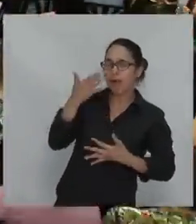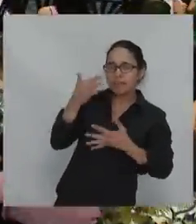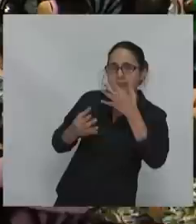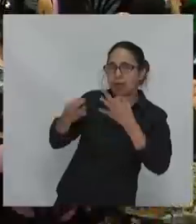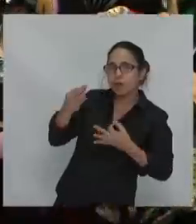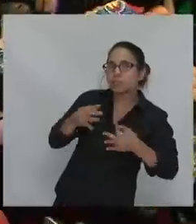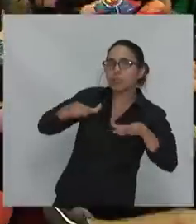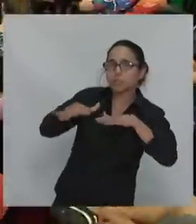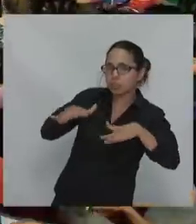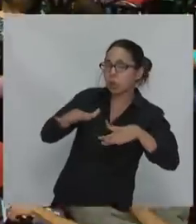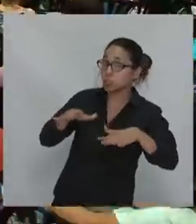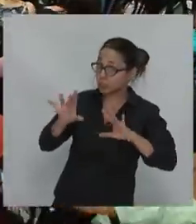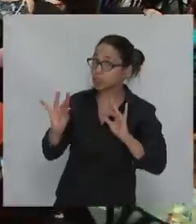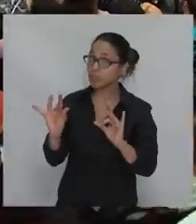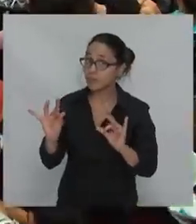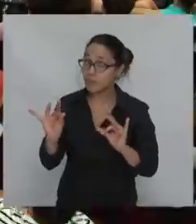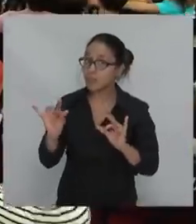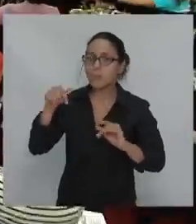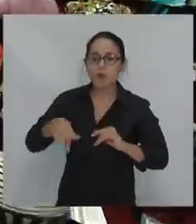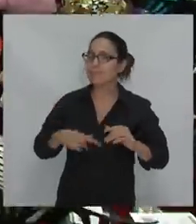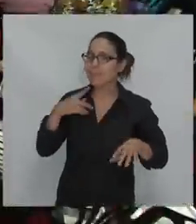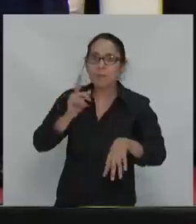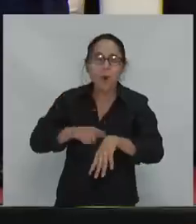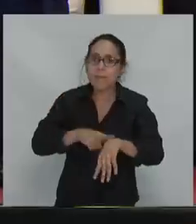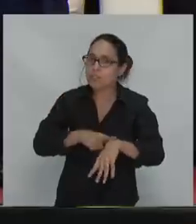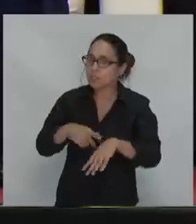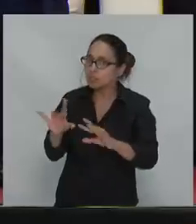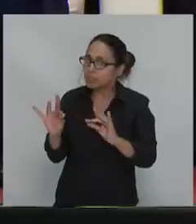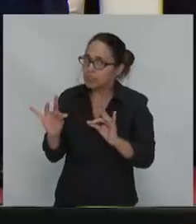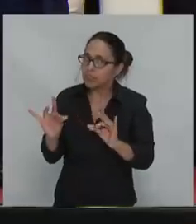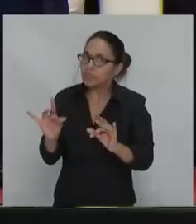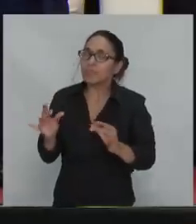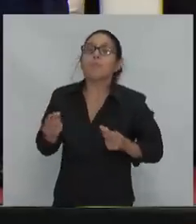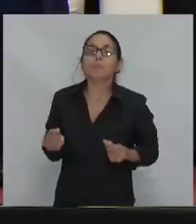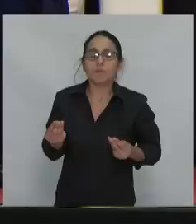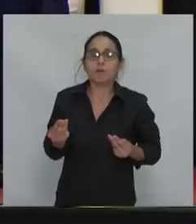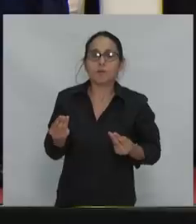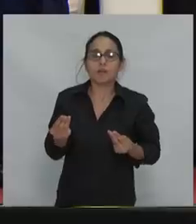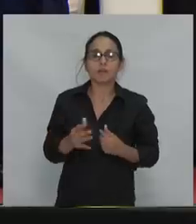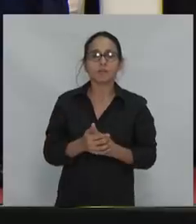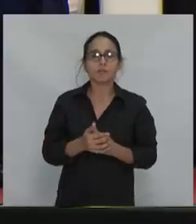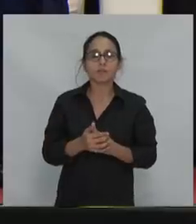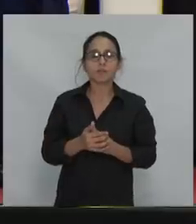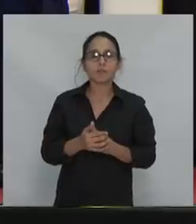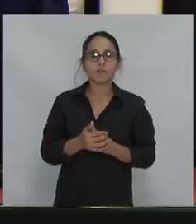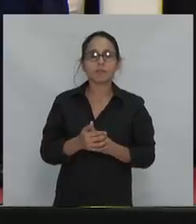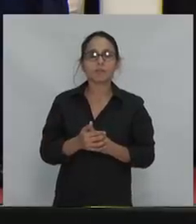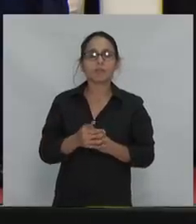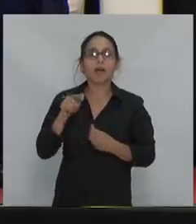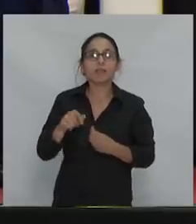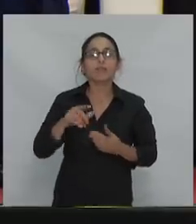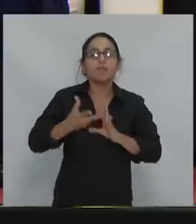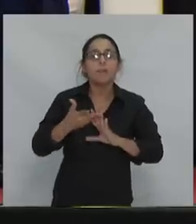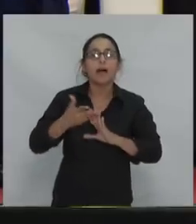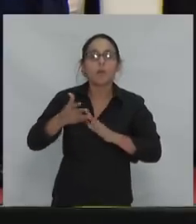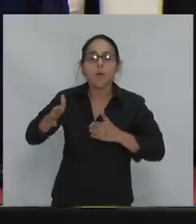en una encrucijada. Y la encrucijada, cuando llegas a una encrucijada, es donde si tomas el camino, que no es. Cada paso te